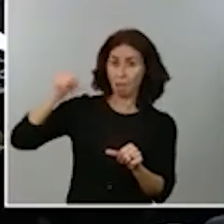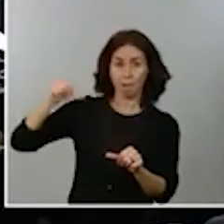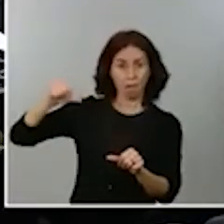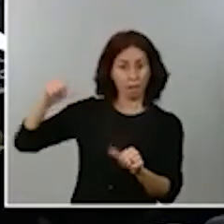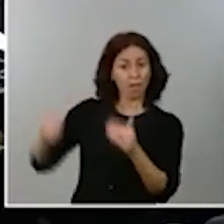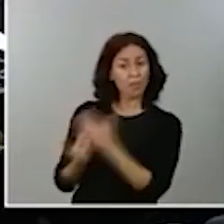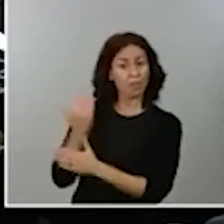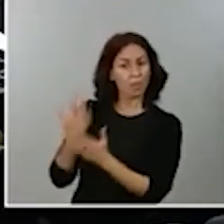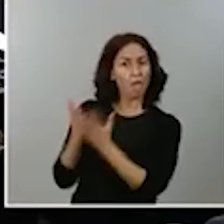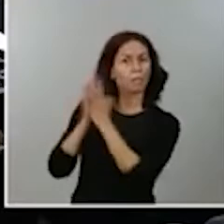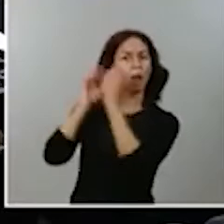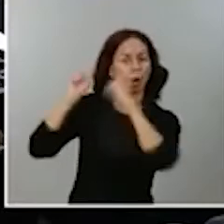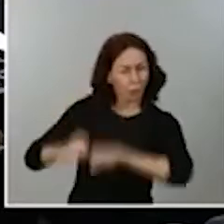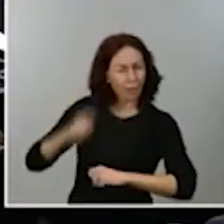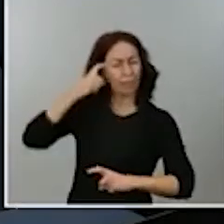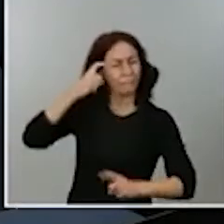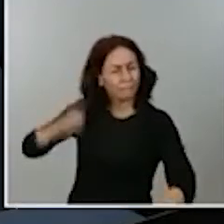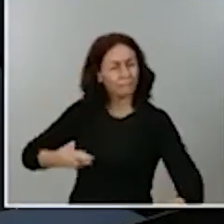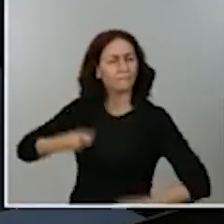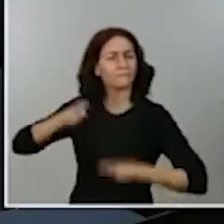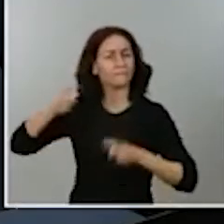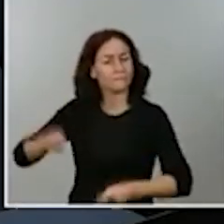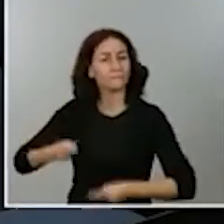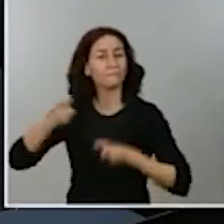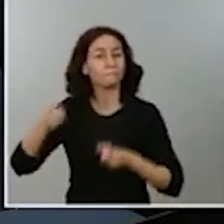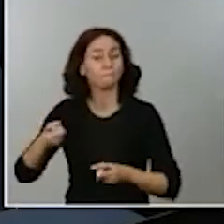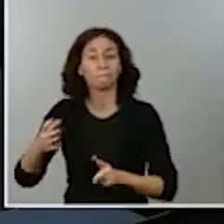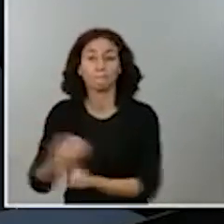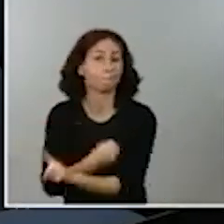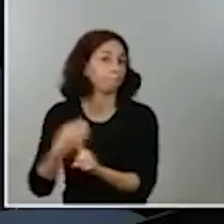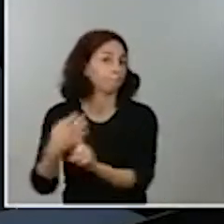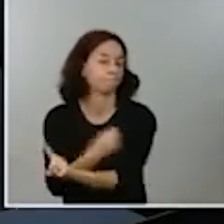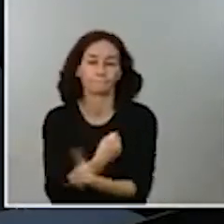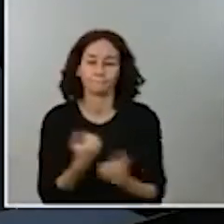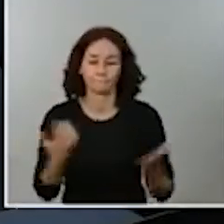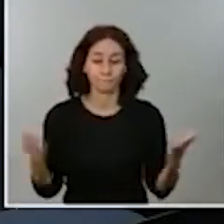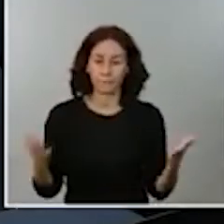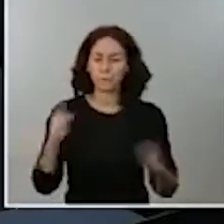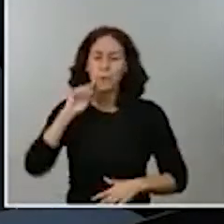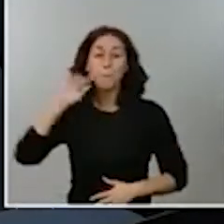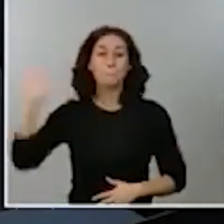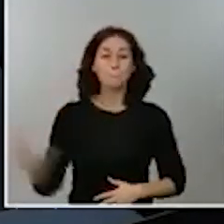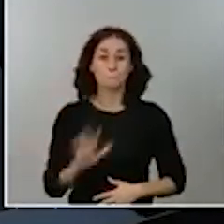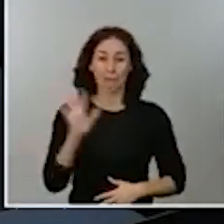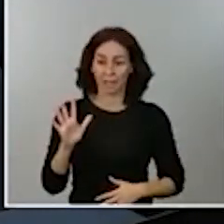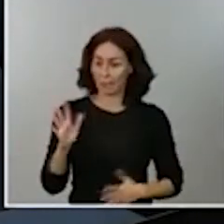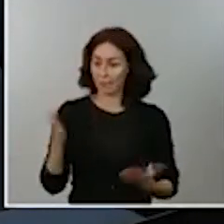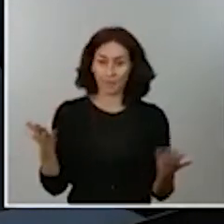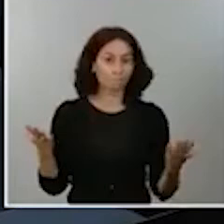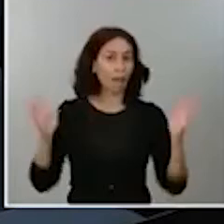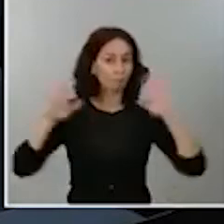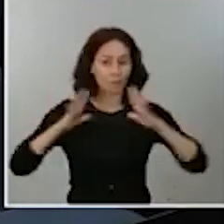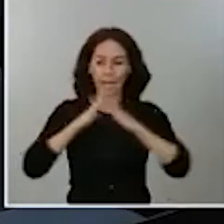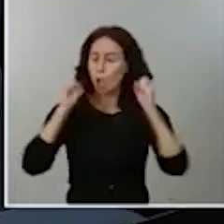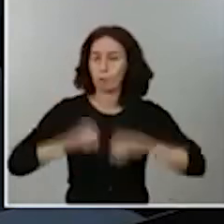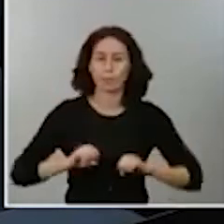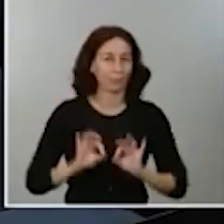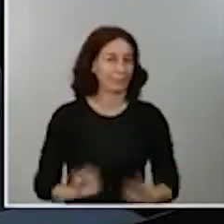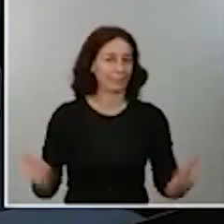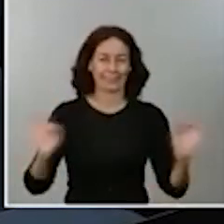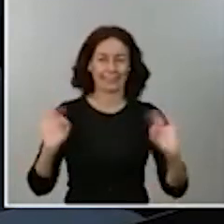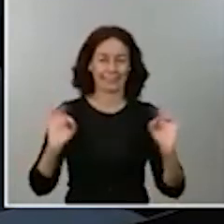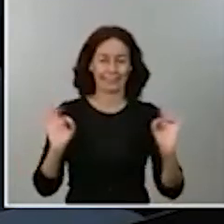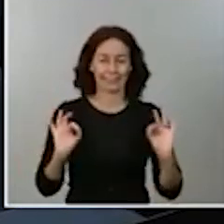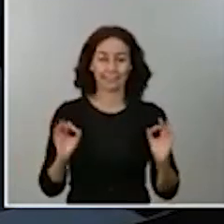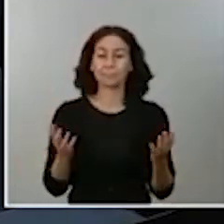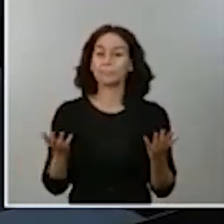Por su relato de los hechos, parece que no ha habido voluntad de acuerdo casi en ningún momento. Entonces, le quería preguntar por qué han